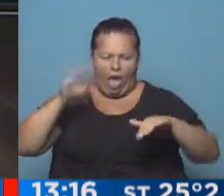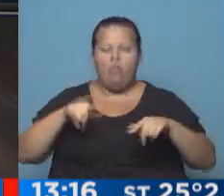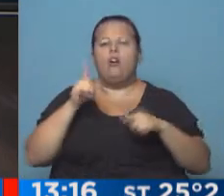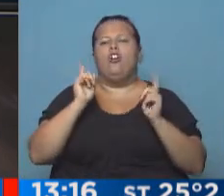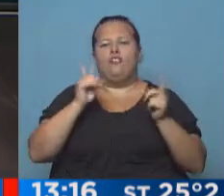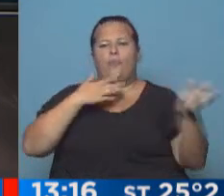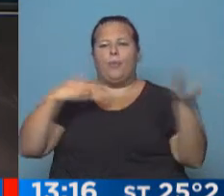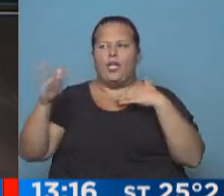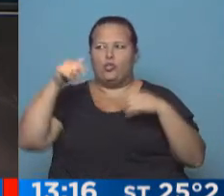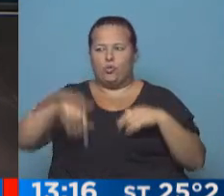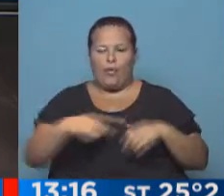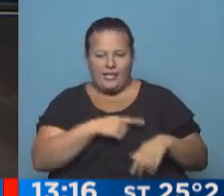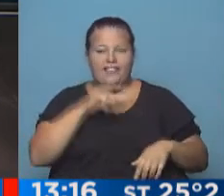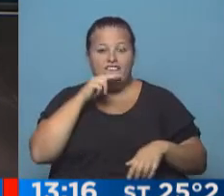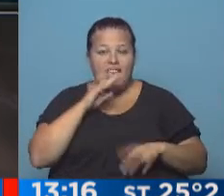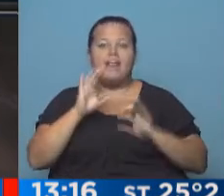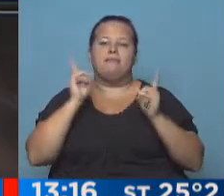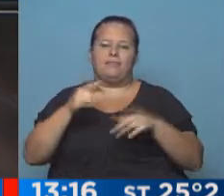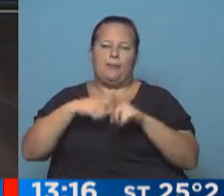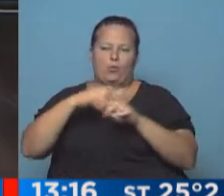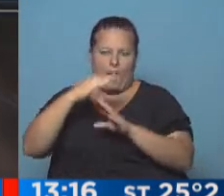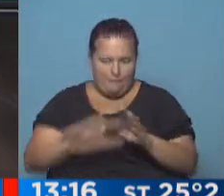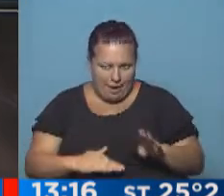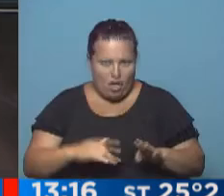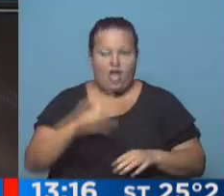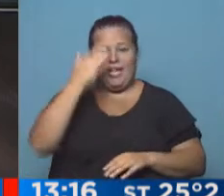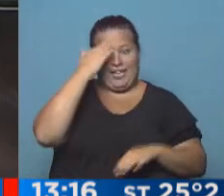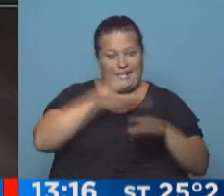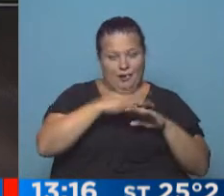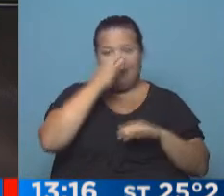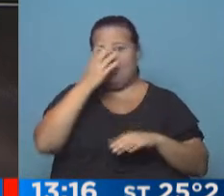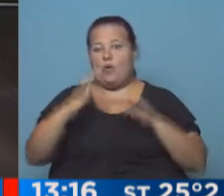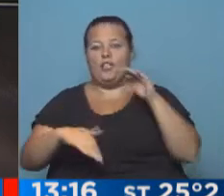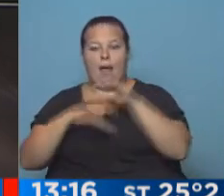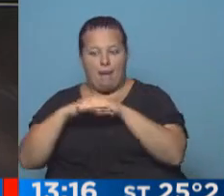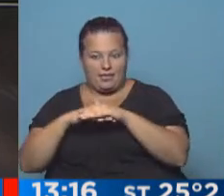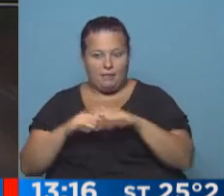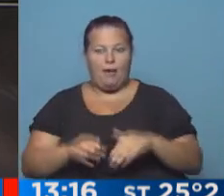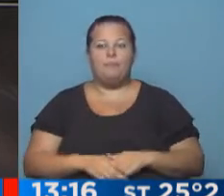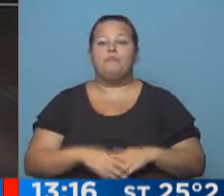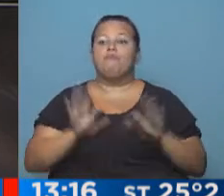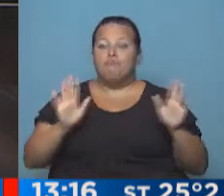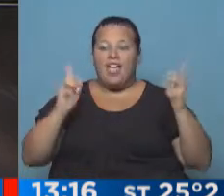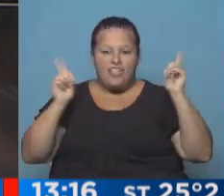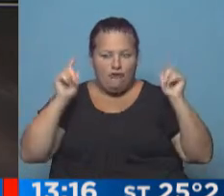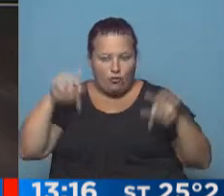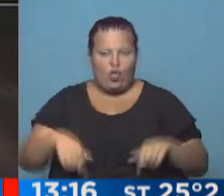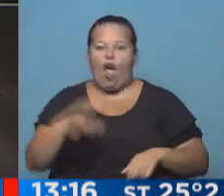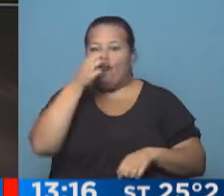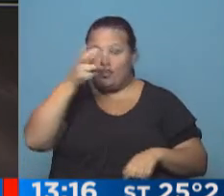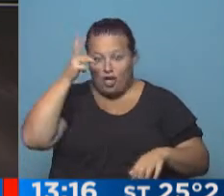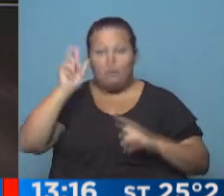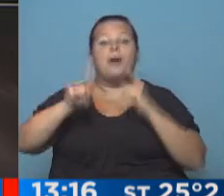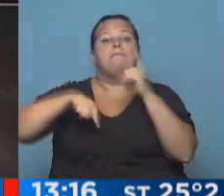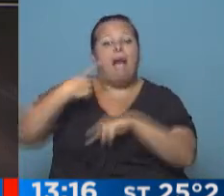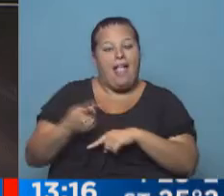Seguirá soplando viento del sudeste el día viernes. Seguirán las bajas temperaturas. 15, la mínima, 24 grados la temperatura máxima. Así que a disfrutar hoy con los 28 grados.